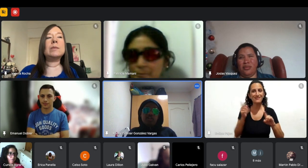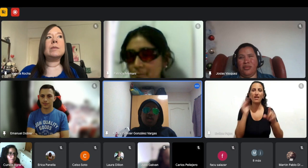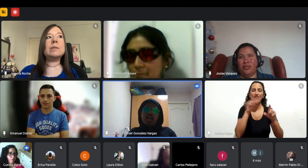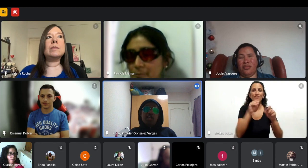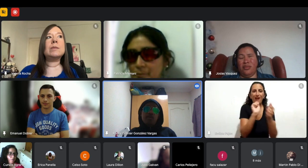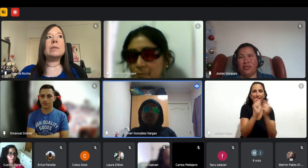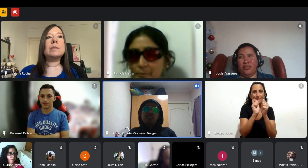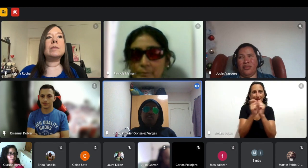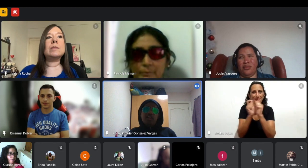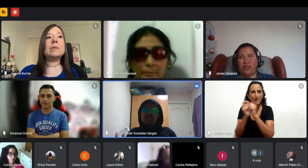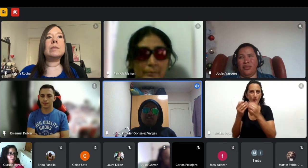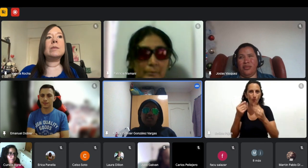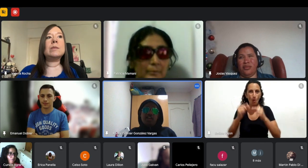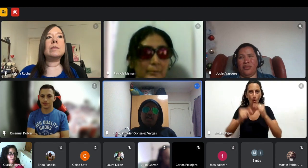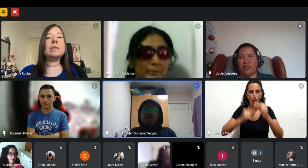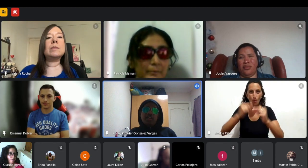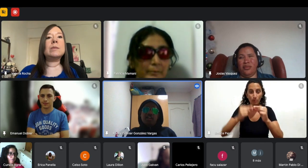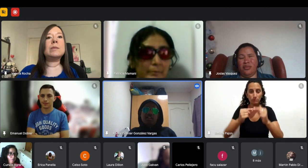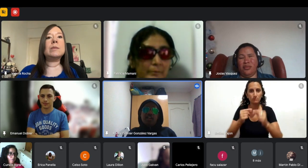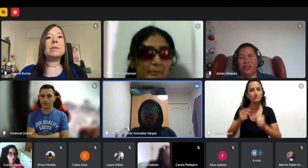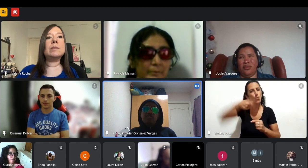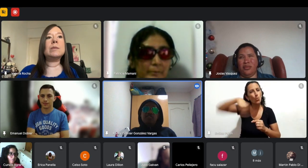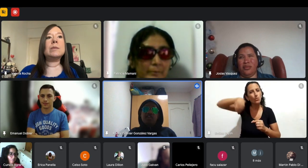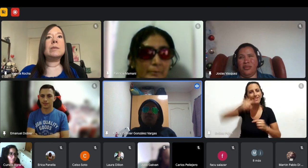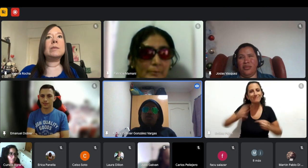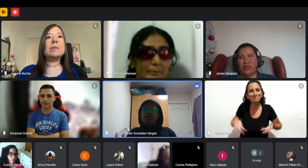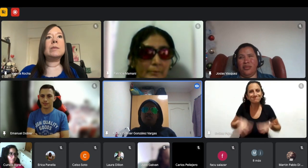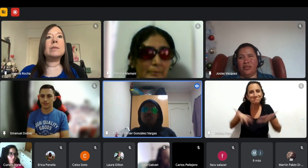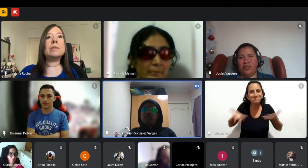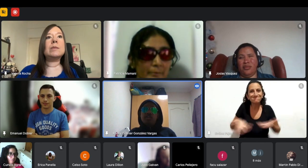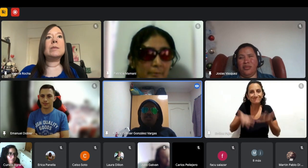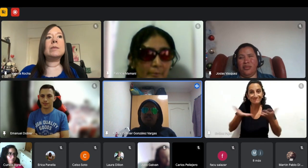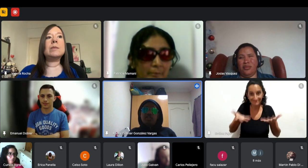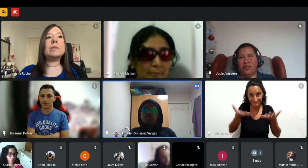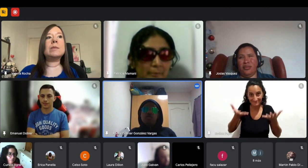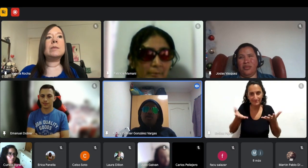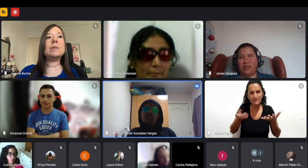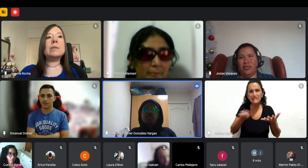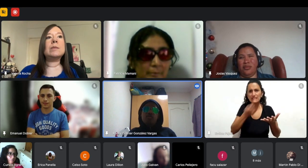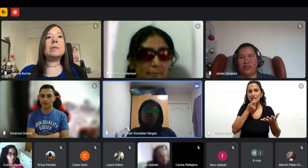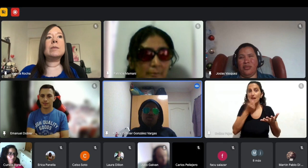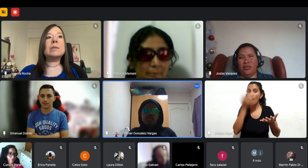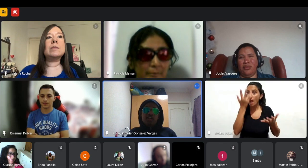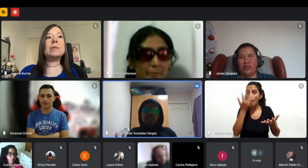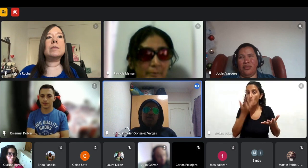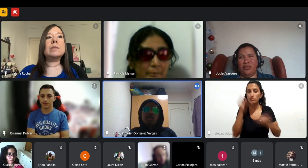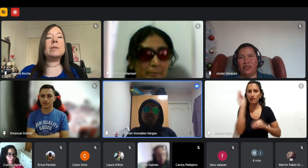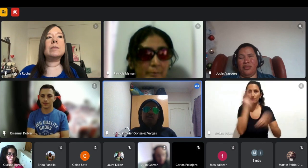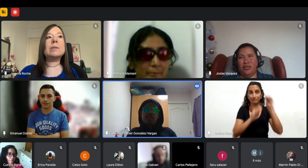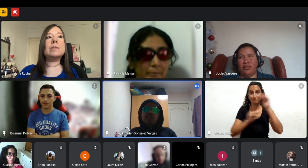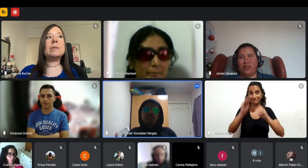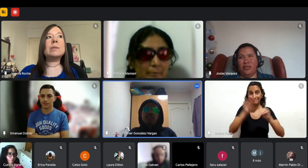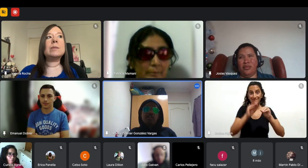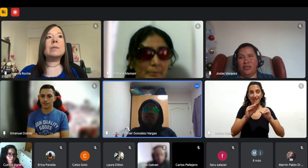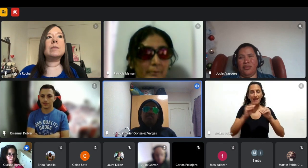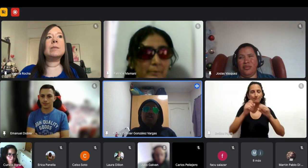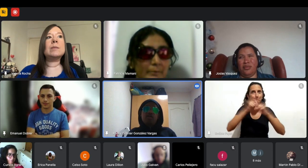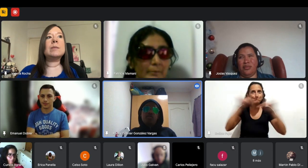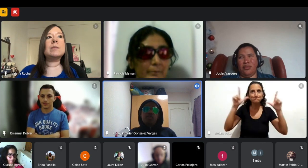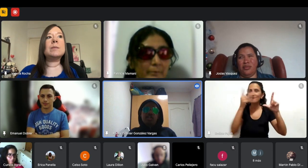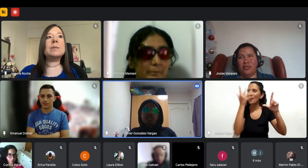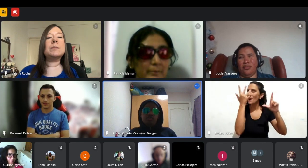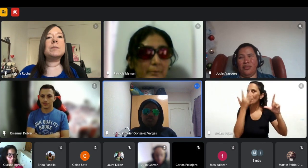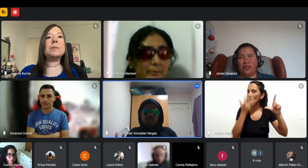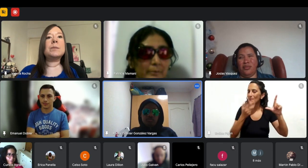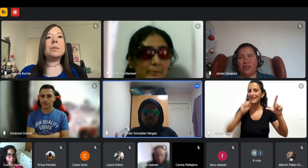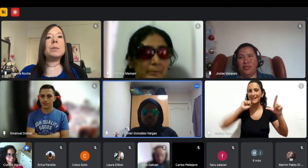anímense láncense a la programación y descubran ese mundo que realmente es